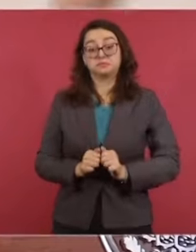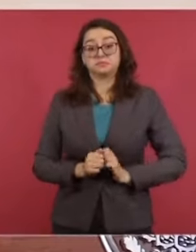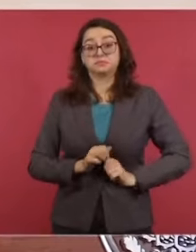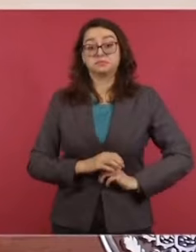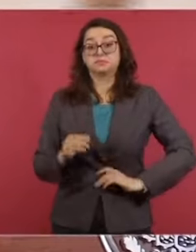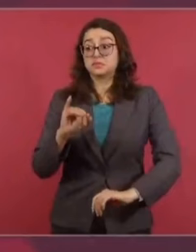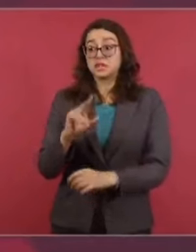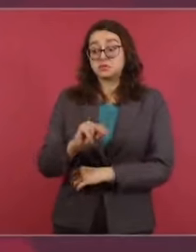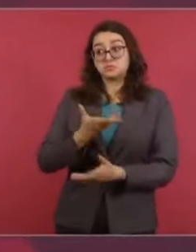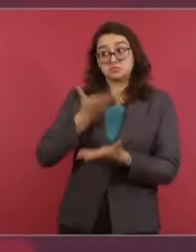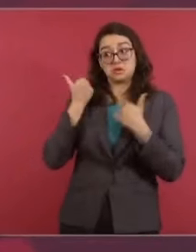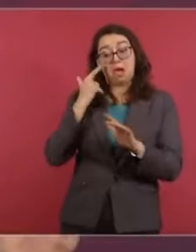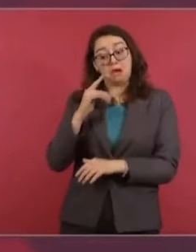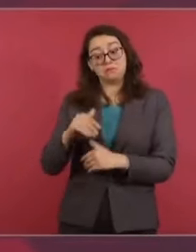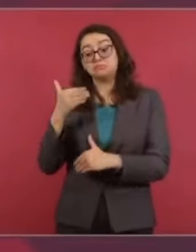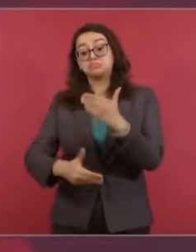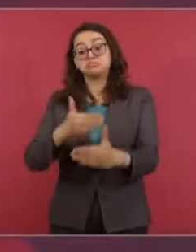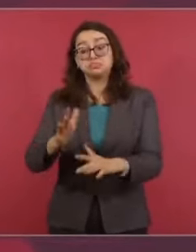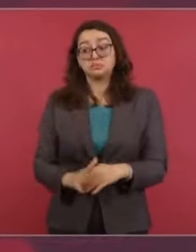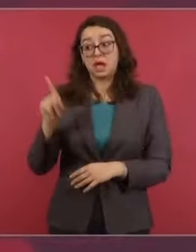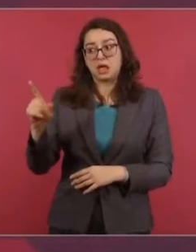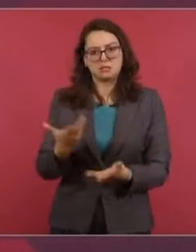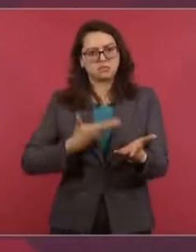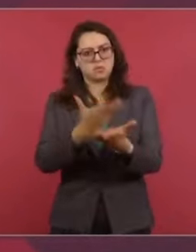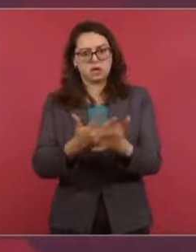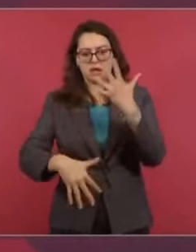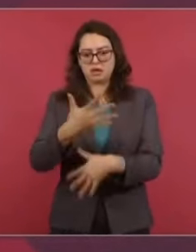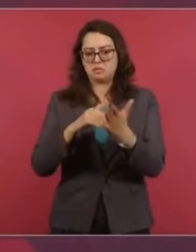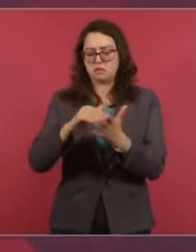y claro que lo voy a reconocer,